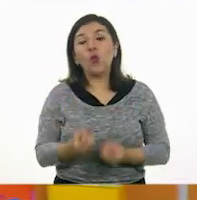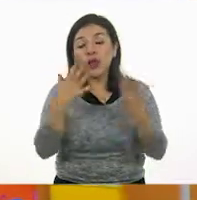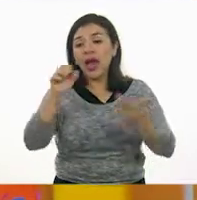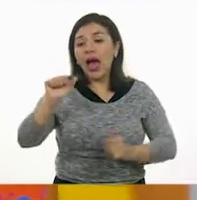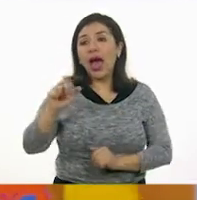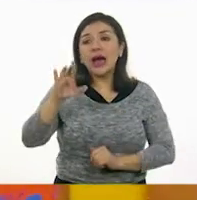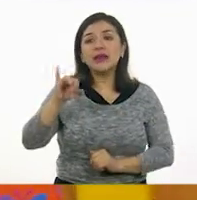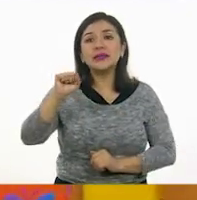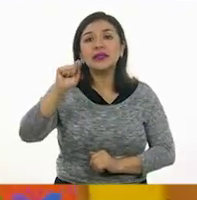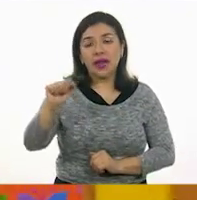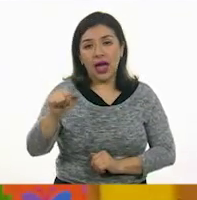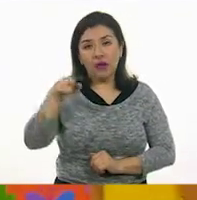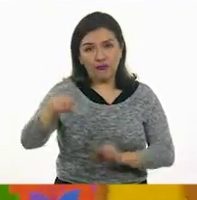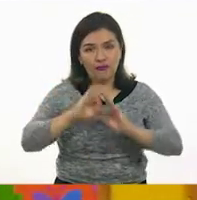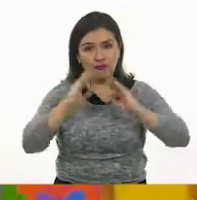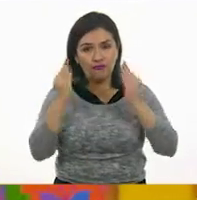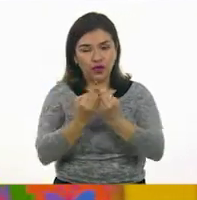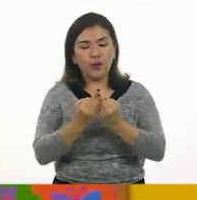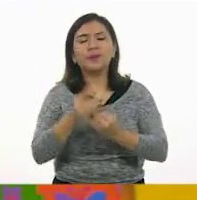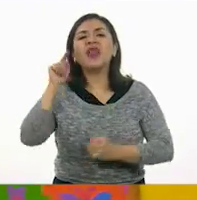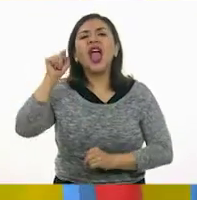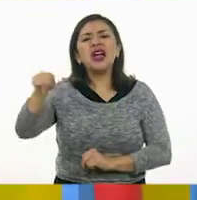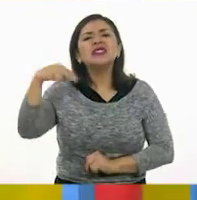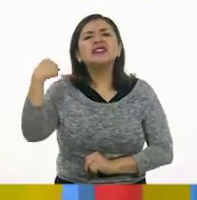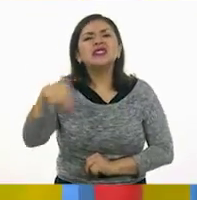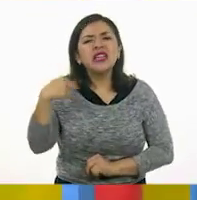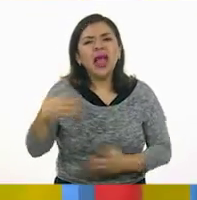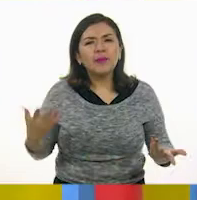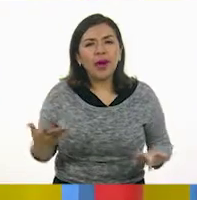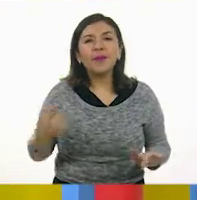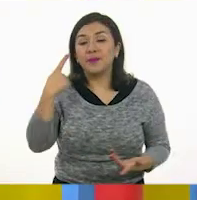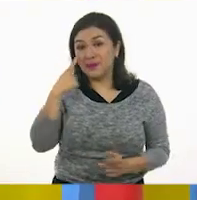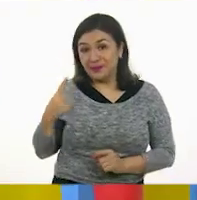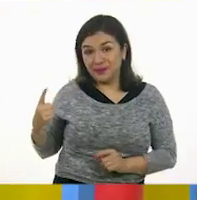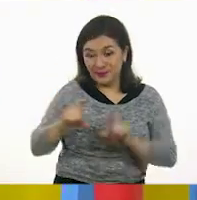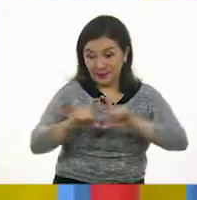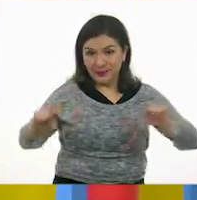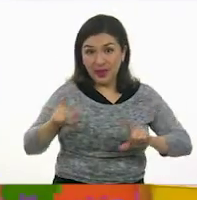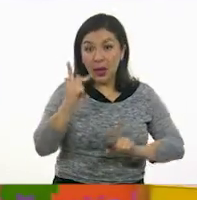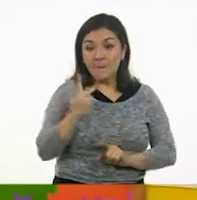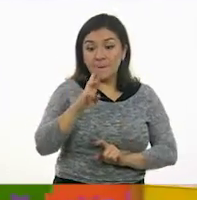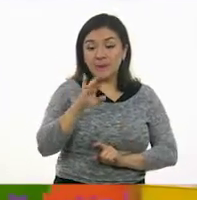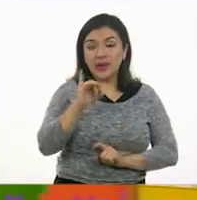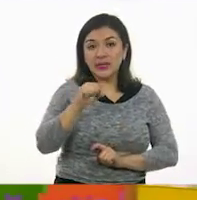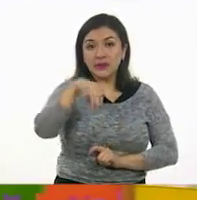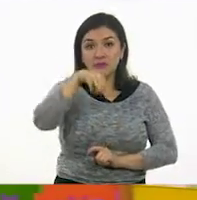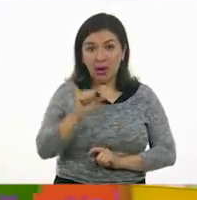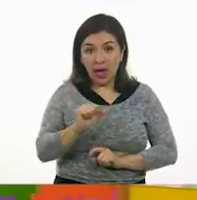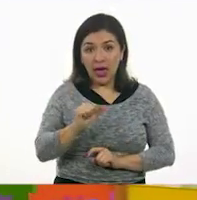hexágono. ¿Y cómo se llama prisma qué? Hexagonal. Ok, prisma.